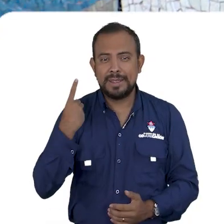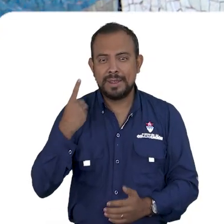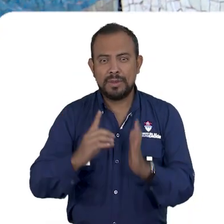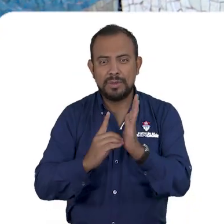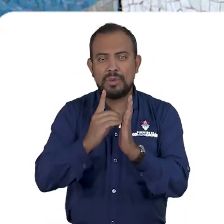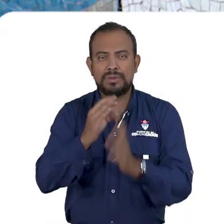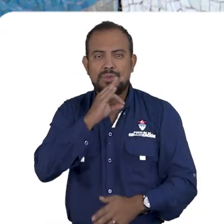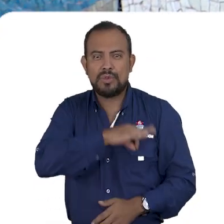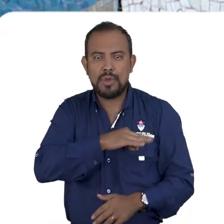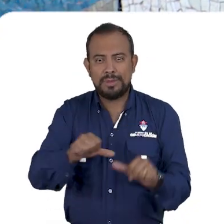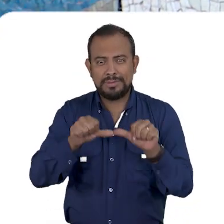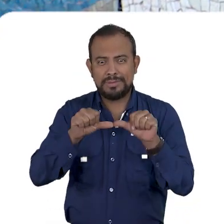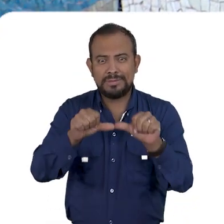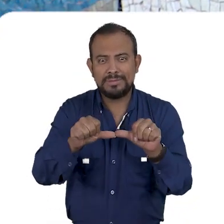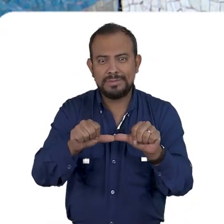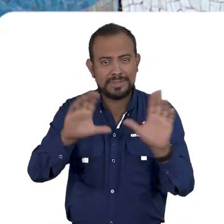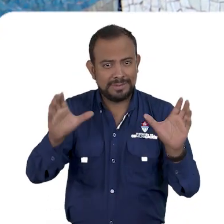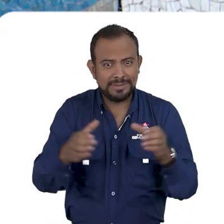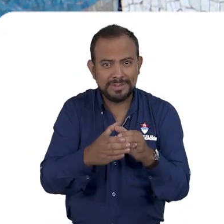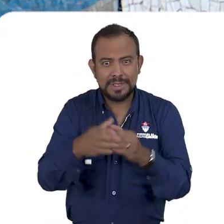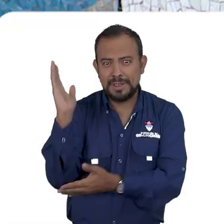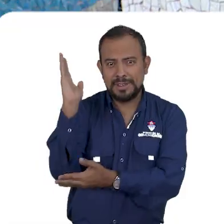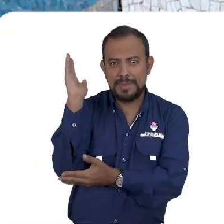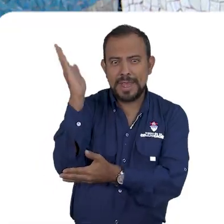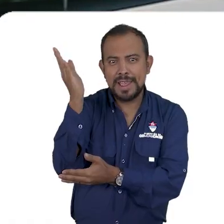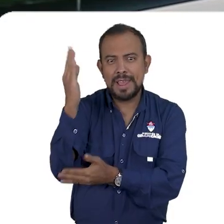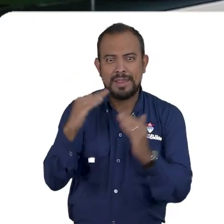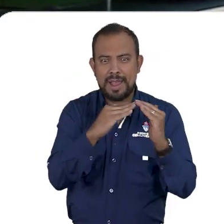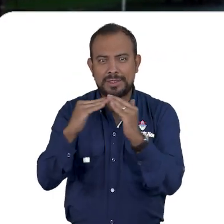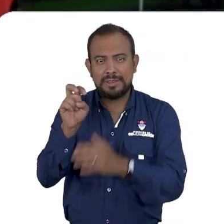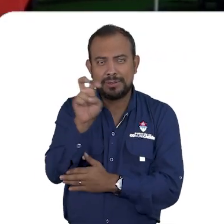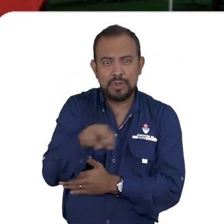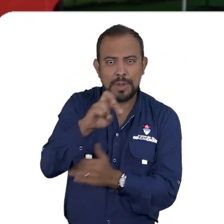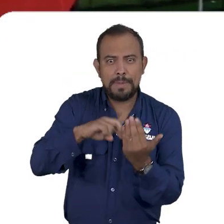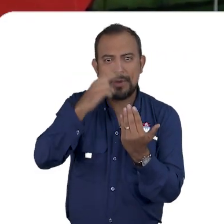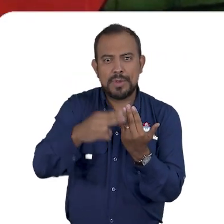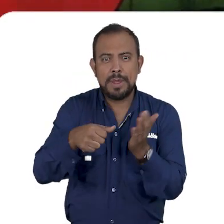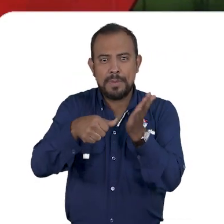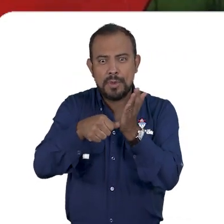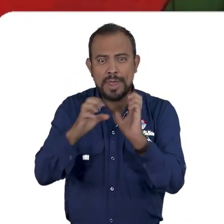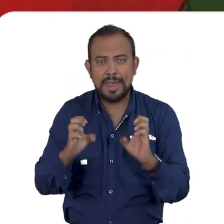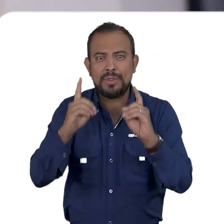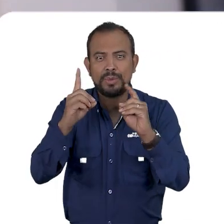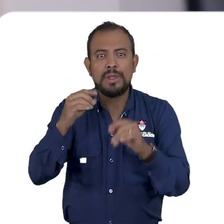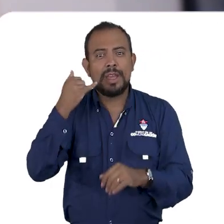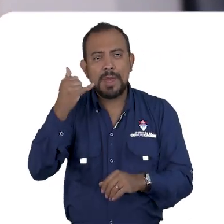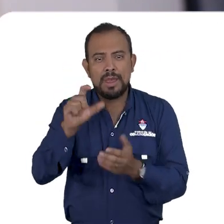La Dirección de Desarrollo Social continúa brindando capacitaciones a través del programa MUNIEDUCA Móvil.